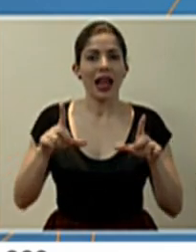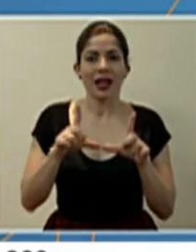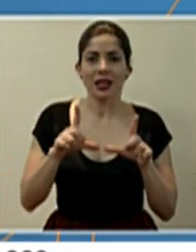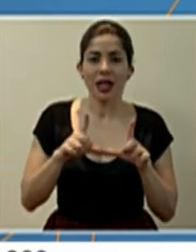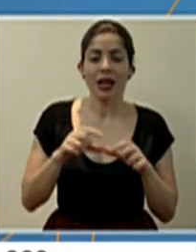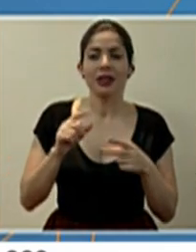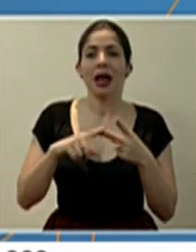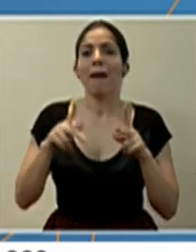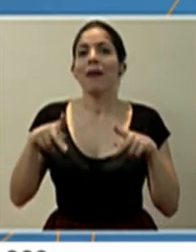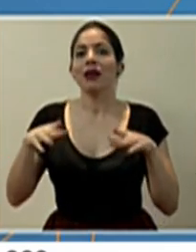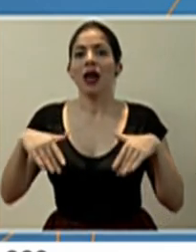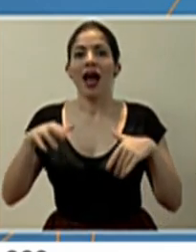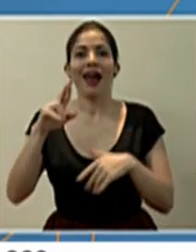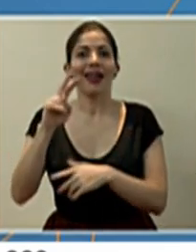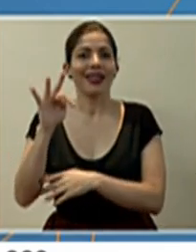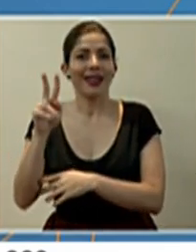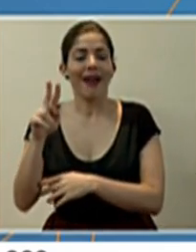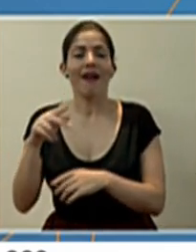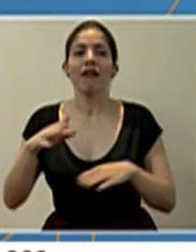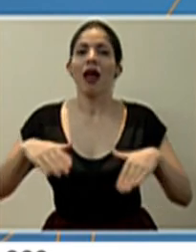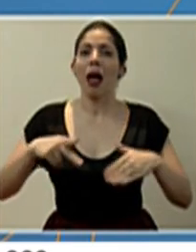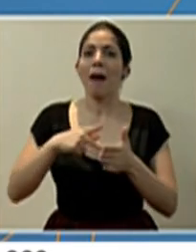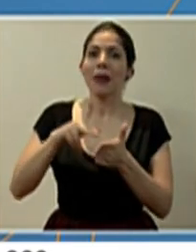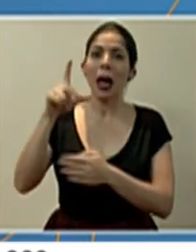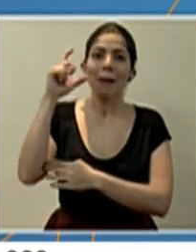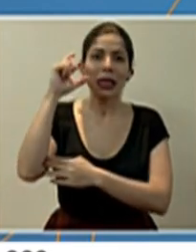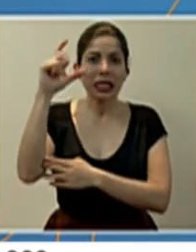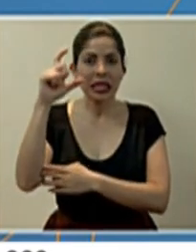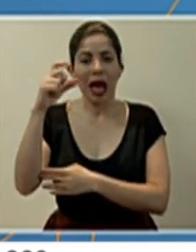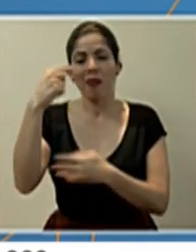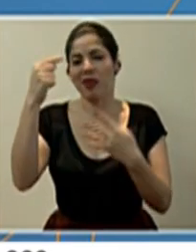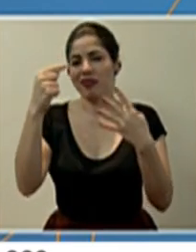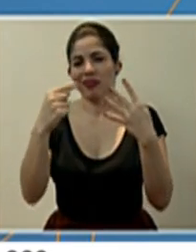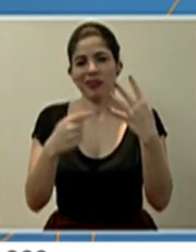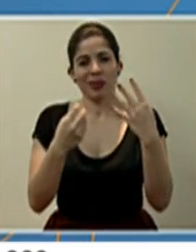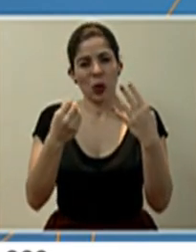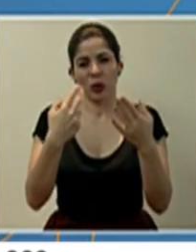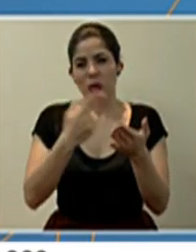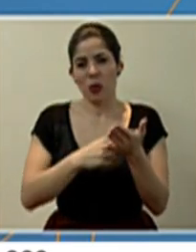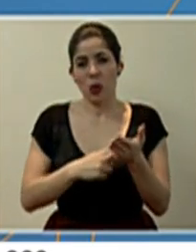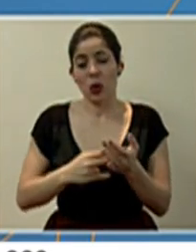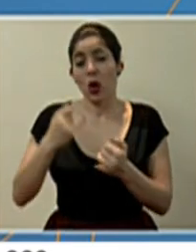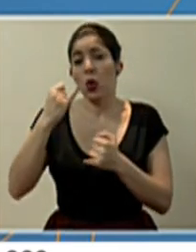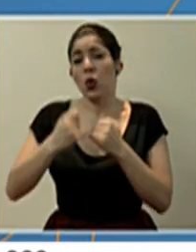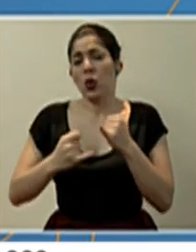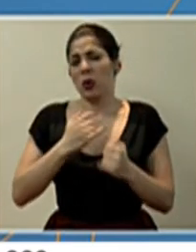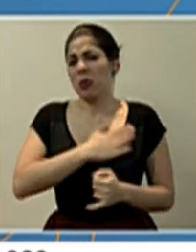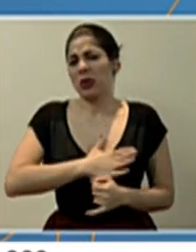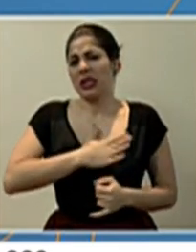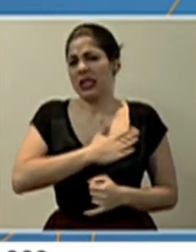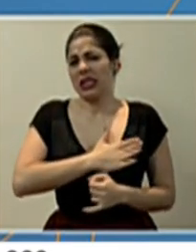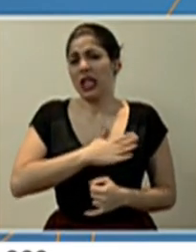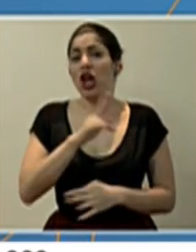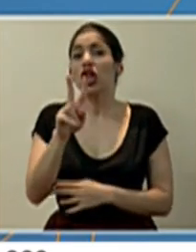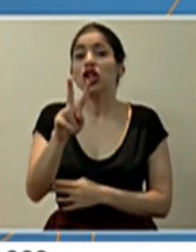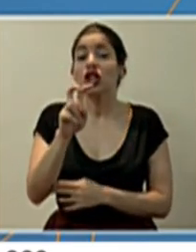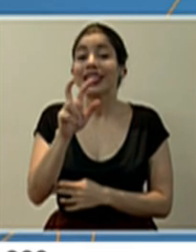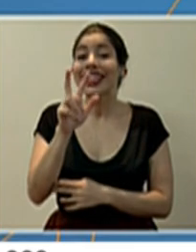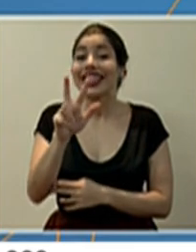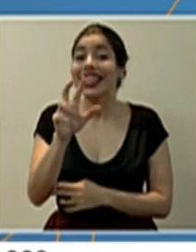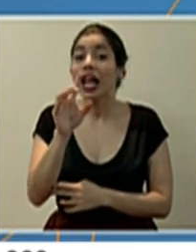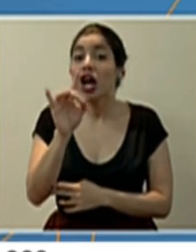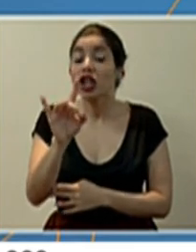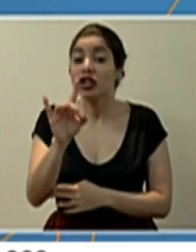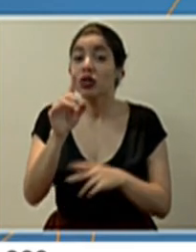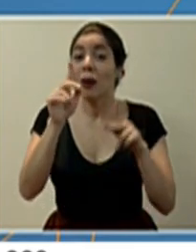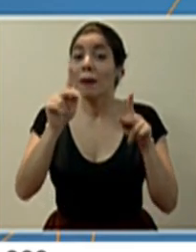personas sin rite, sin pago, marchamo, etcétera. Esa es la gran cantidad. Y lamentablemente, el último dato es muy lamentable, 238